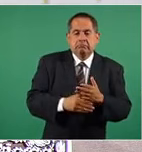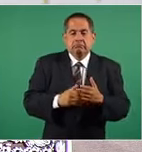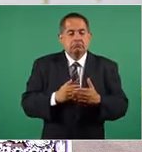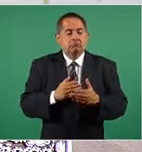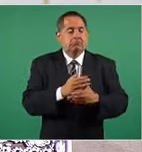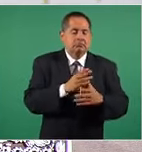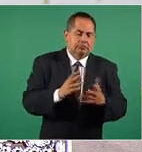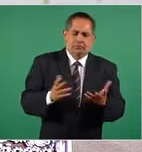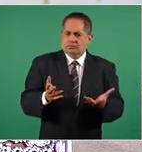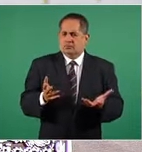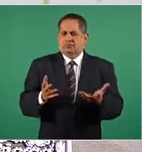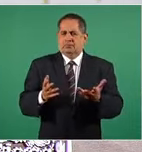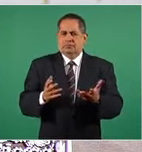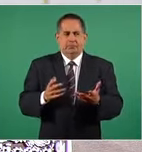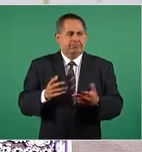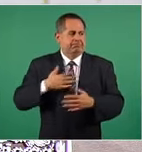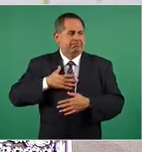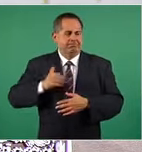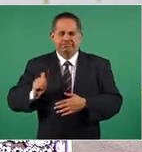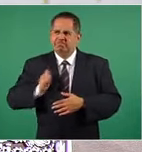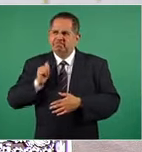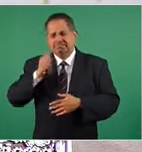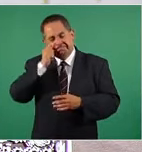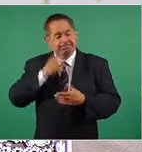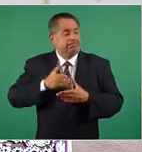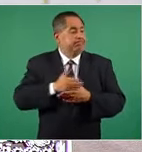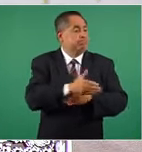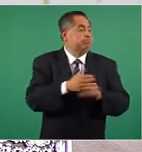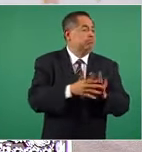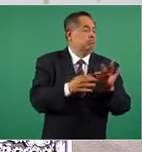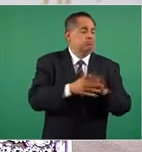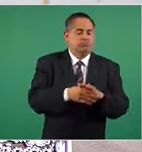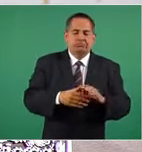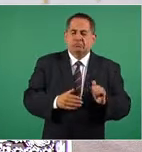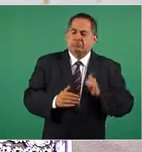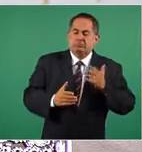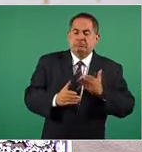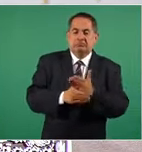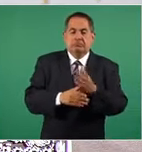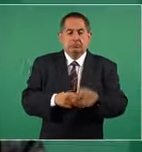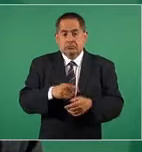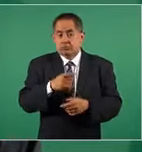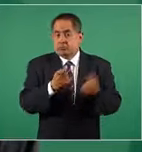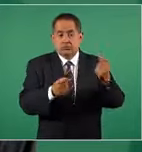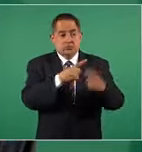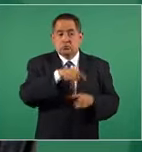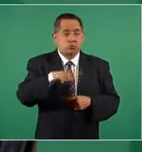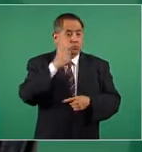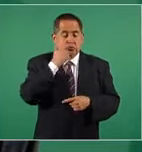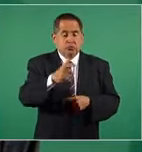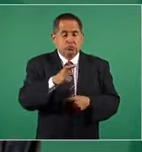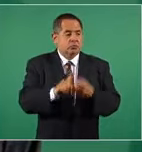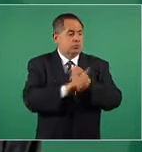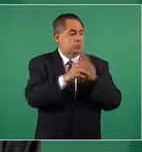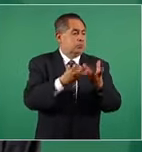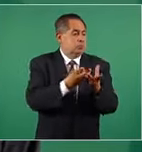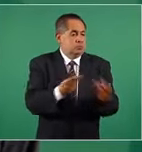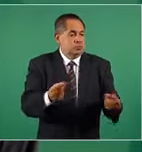que tienen propósito, tienen el propósito de que no se resuelva el conflicto